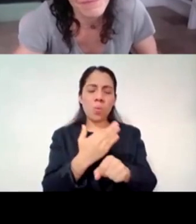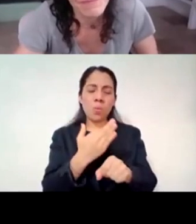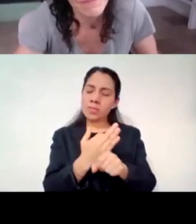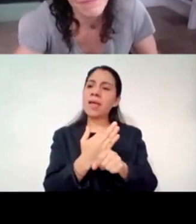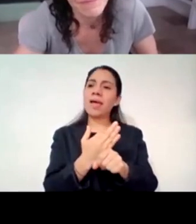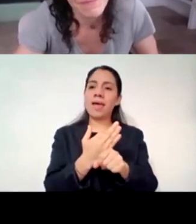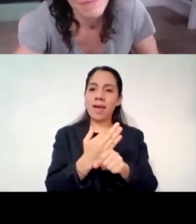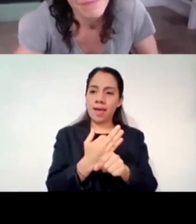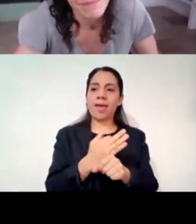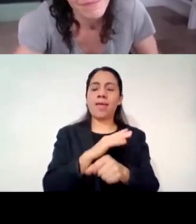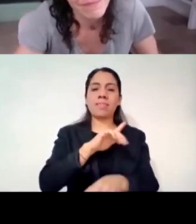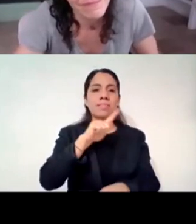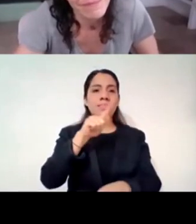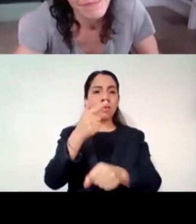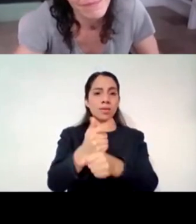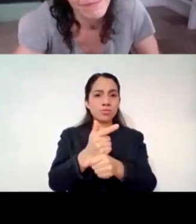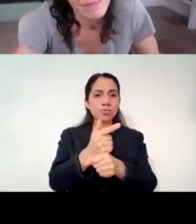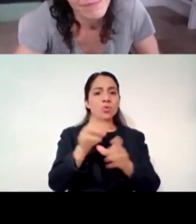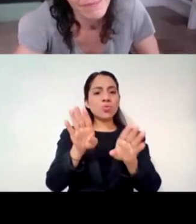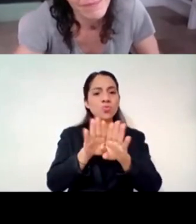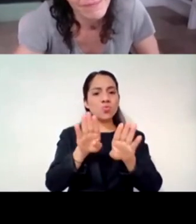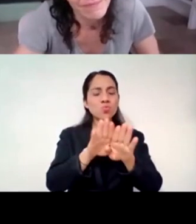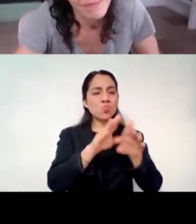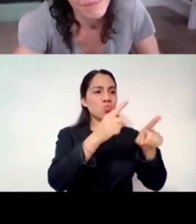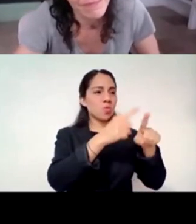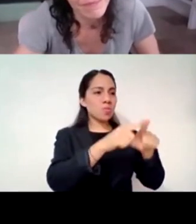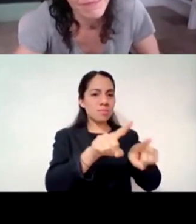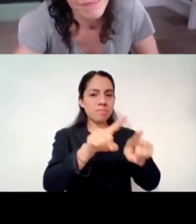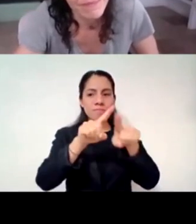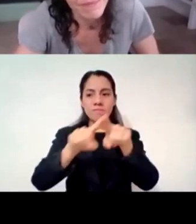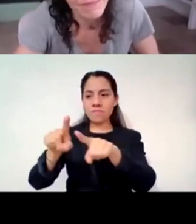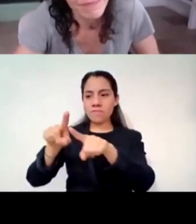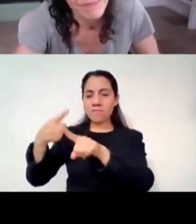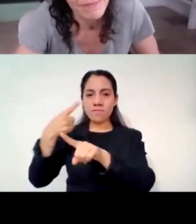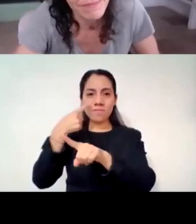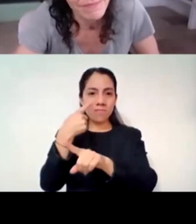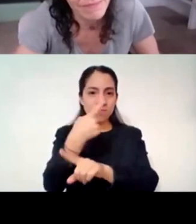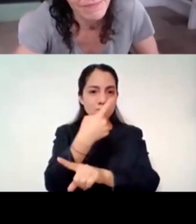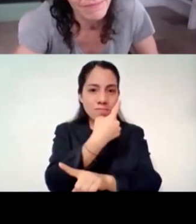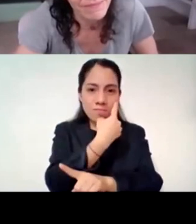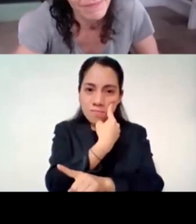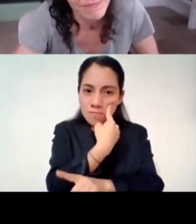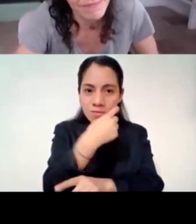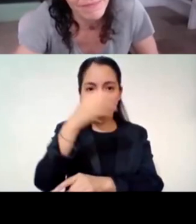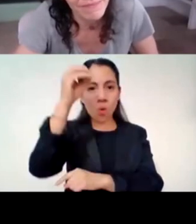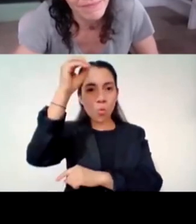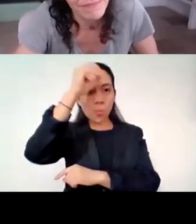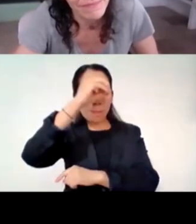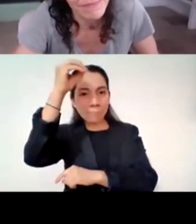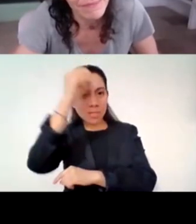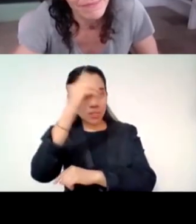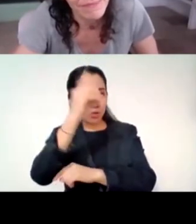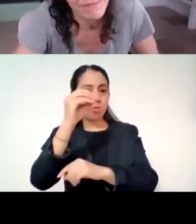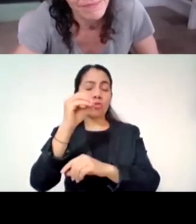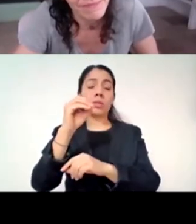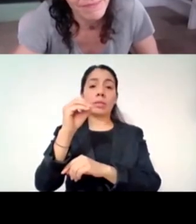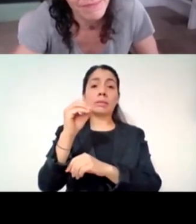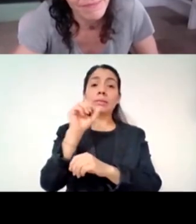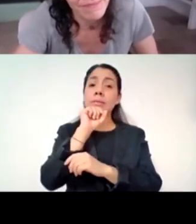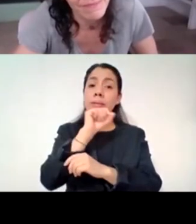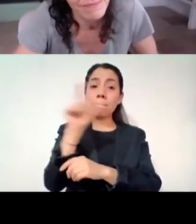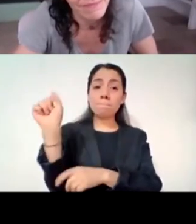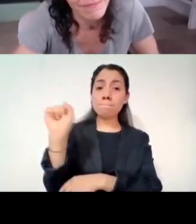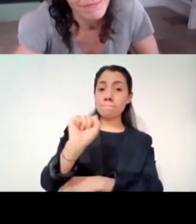me permite observar como desde diferentes puntos de vista y desde diferentes preparaciones podemos abordar un tema